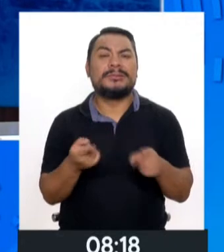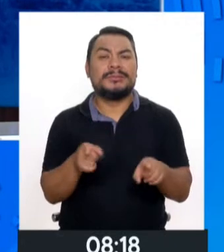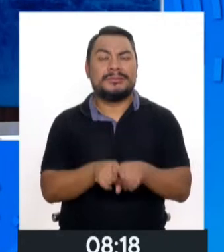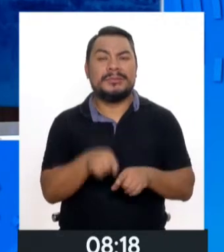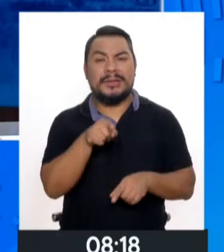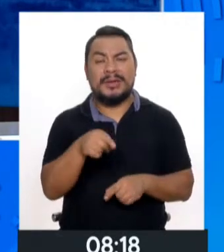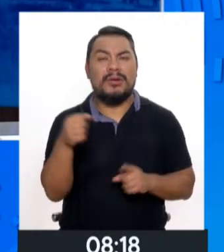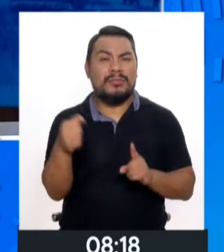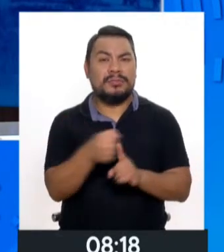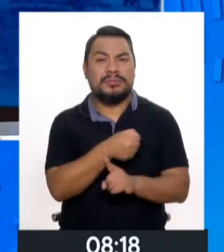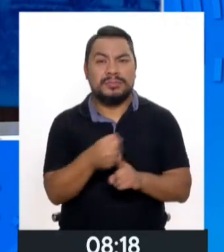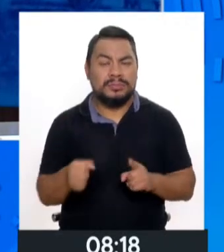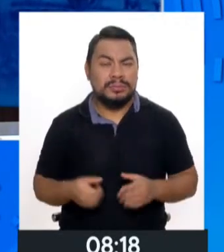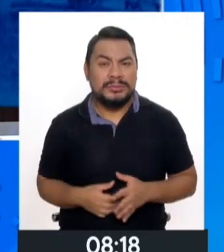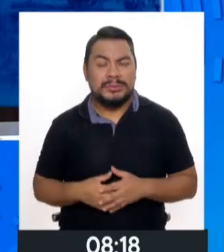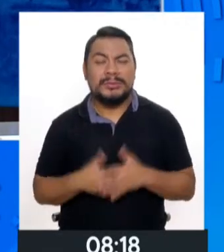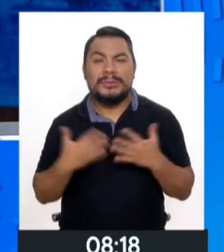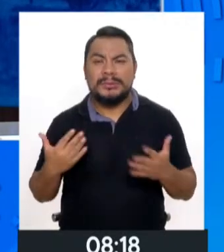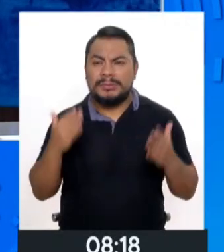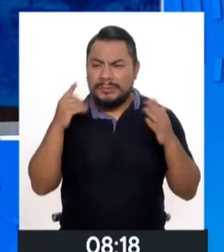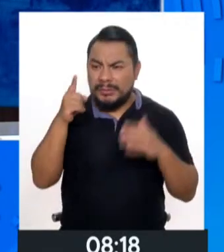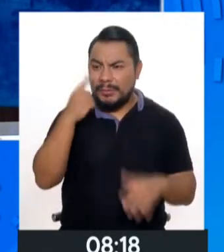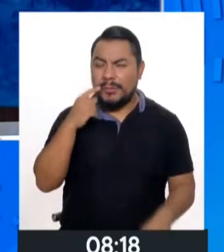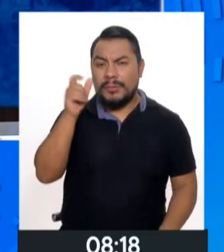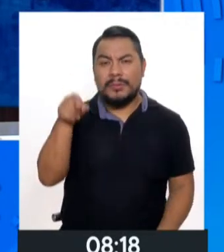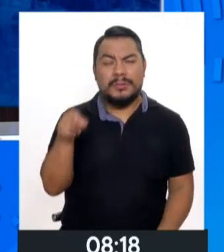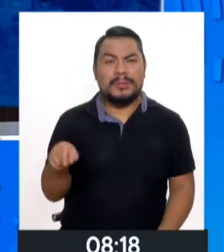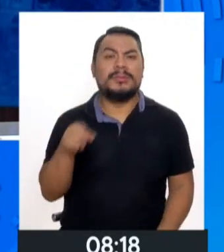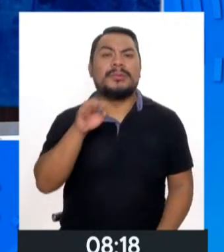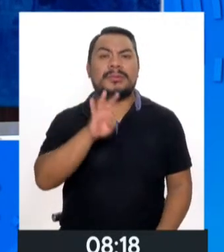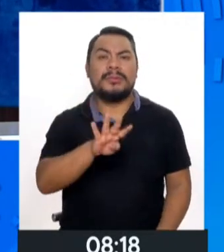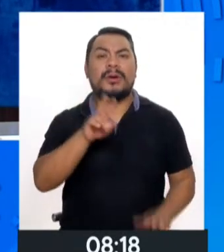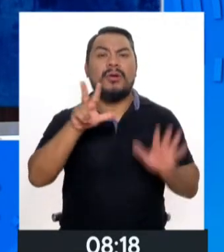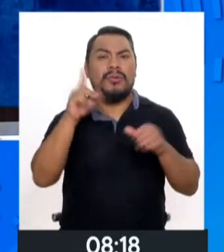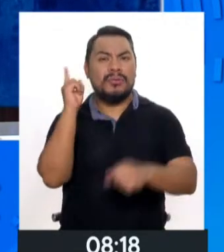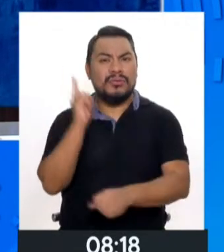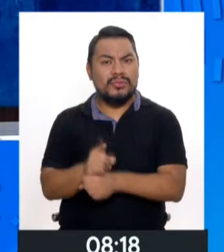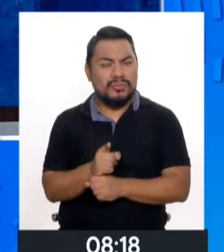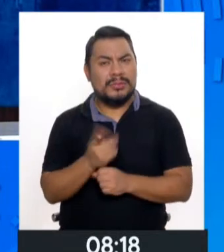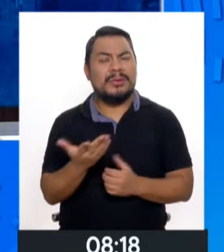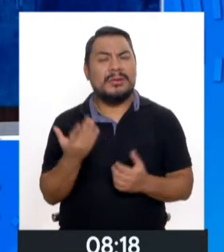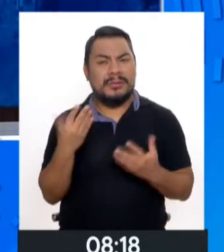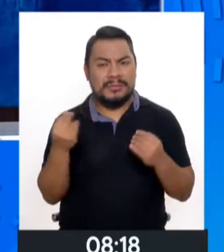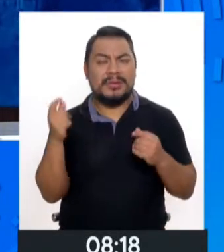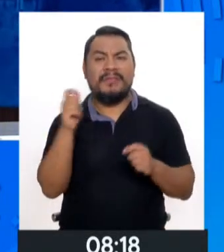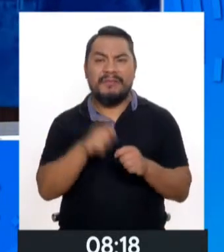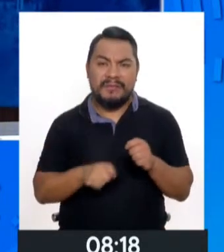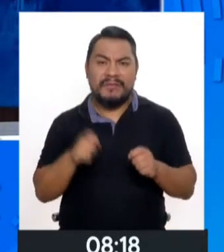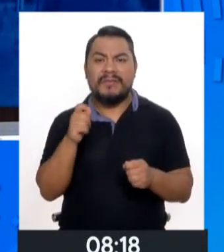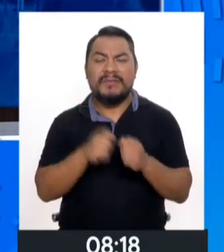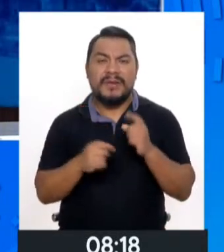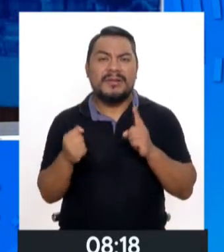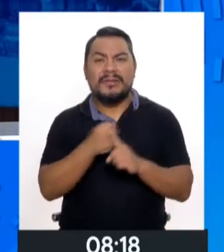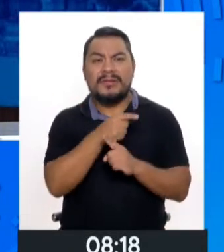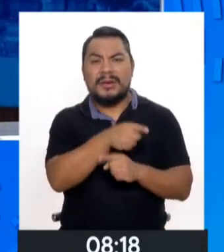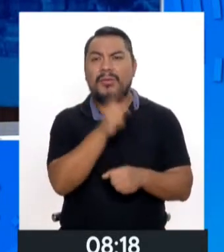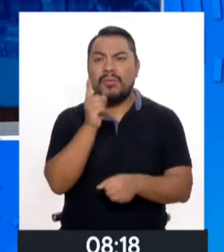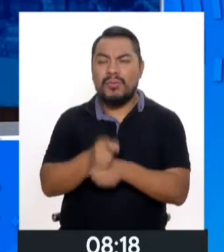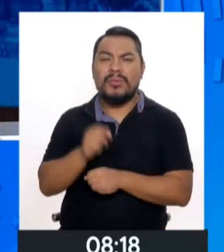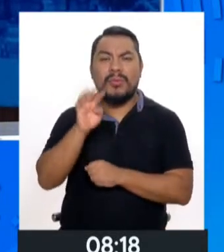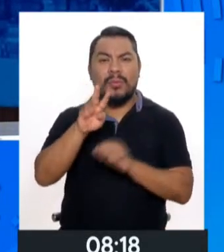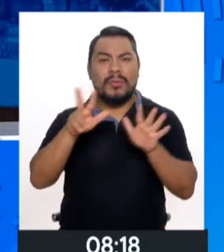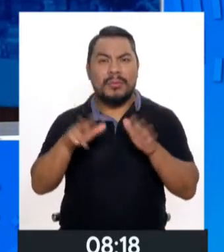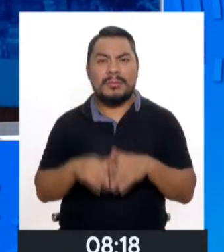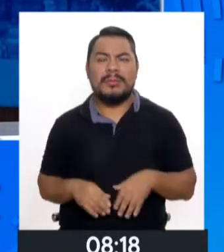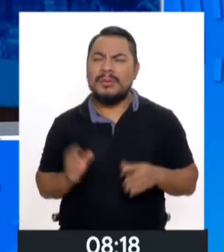golpes. Lo que llama la atención es que este individuo tenía 48 denuncias por ataques, amenazas y violencia. ¿Por qué